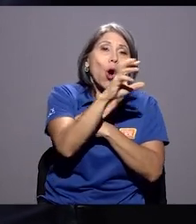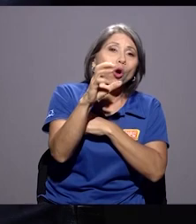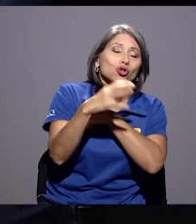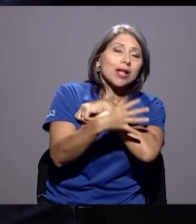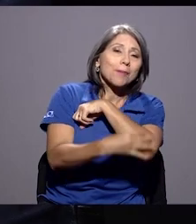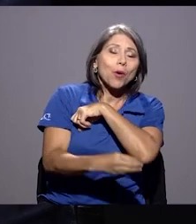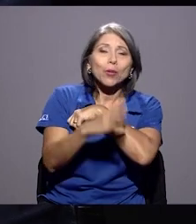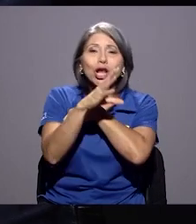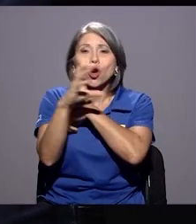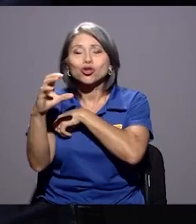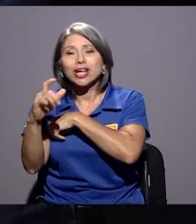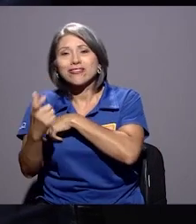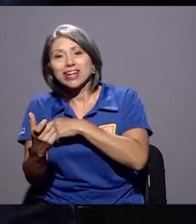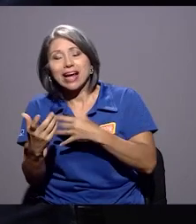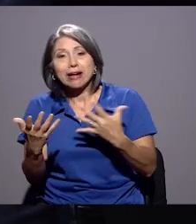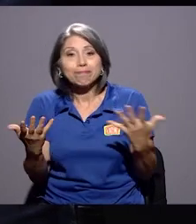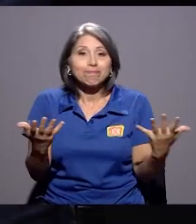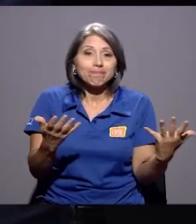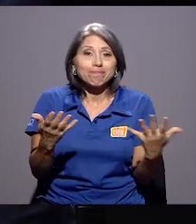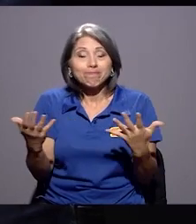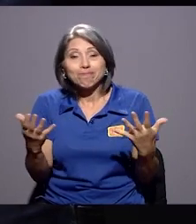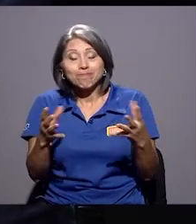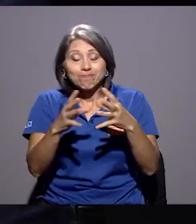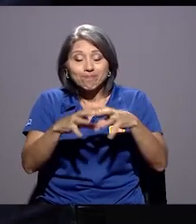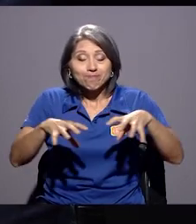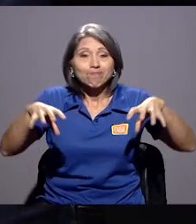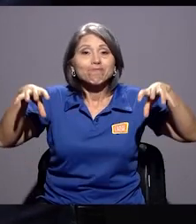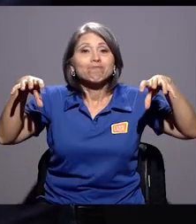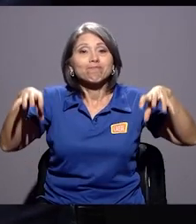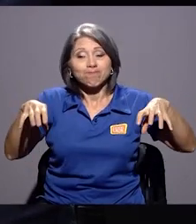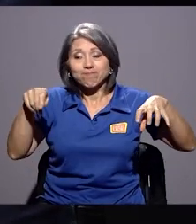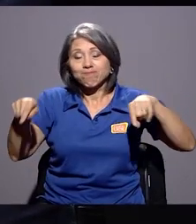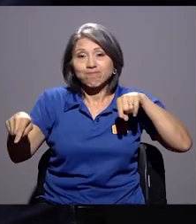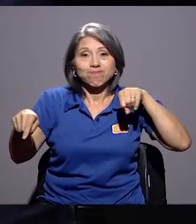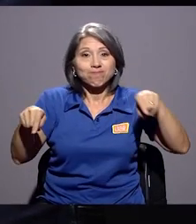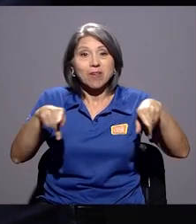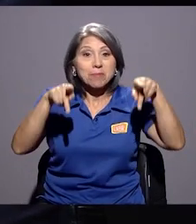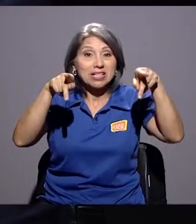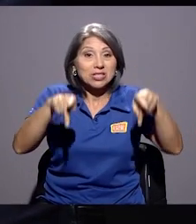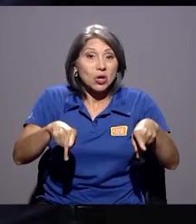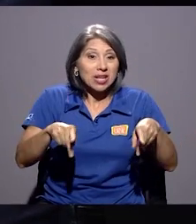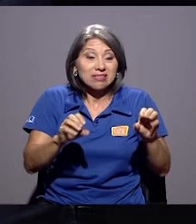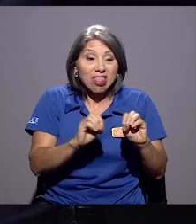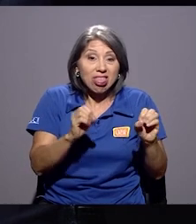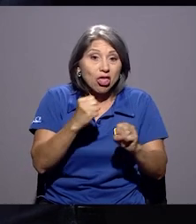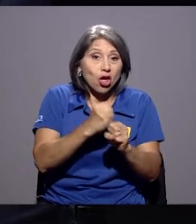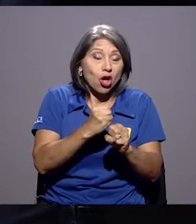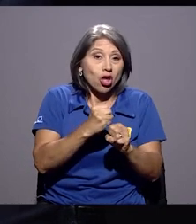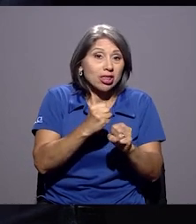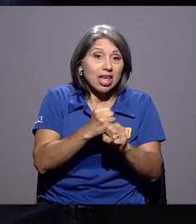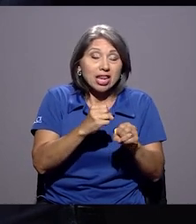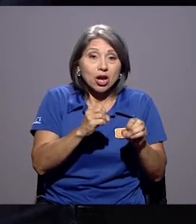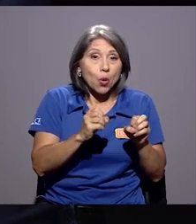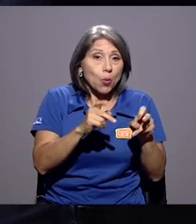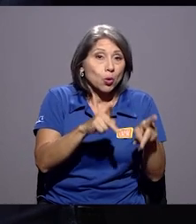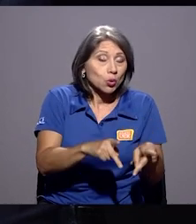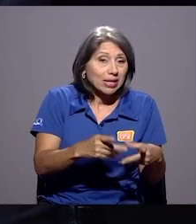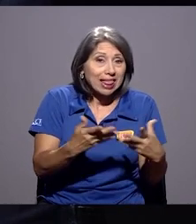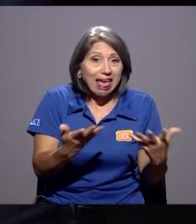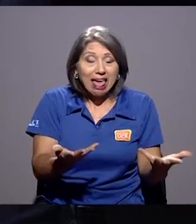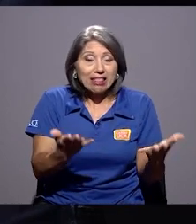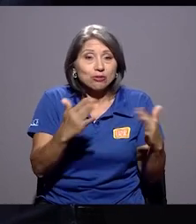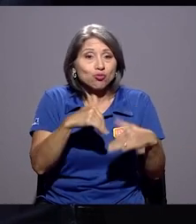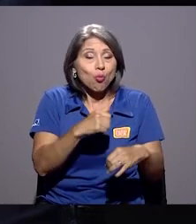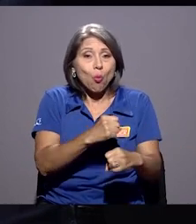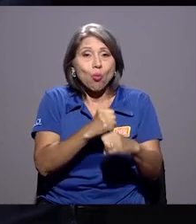pobre y la Costa Rica. Y esa partición, esa división entre los que no tienen oportunidades de empleo,